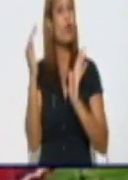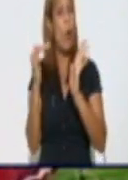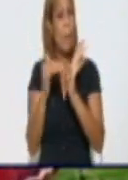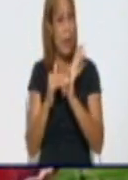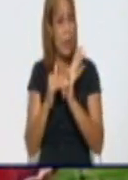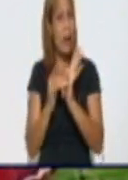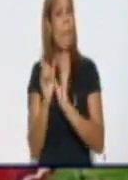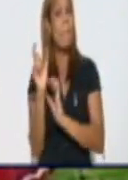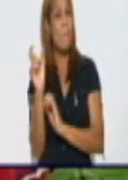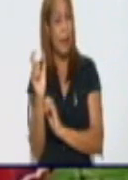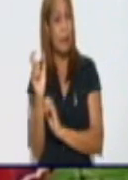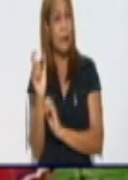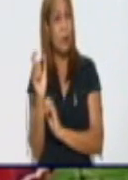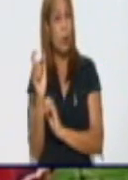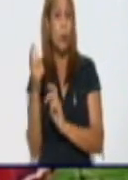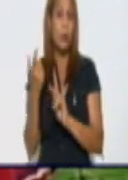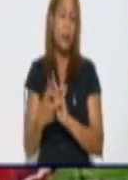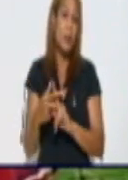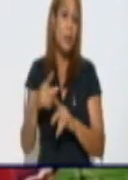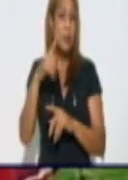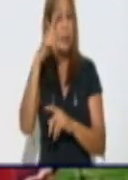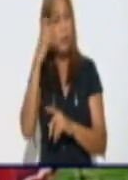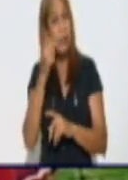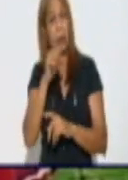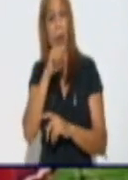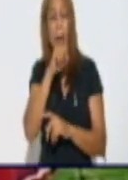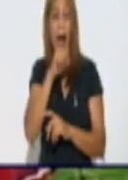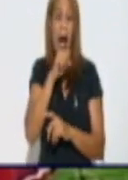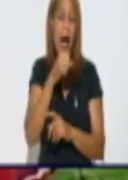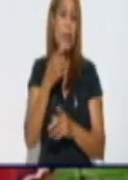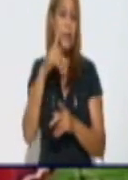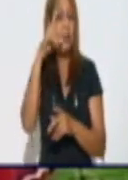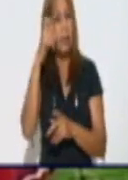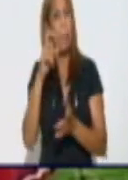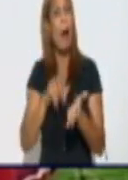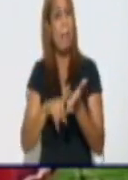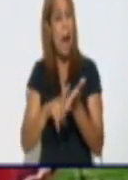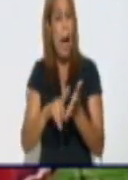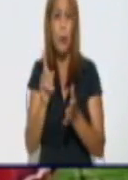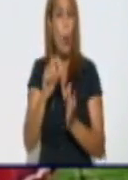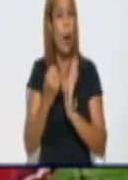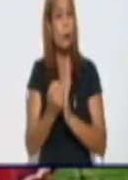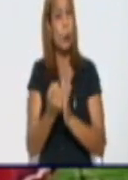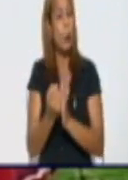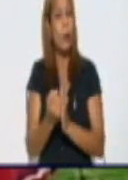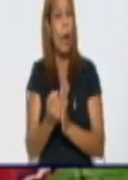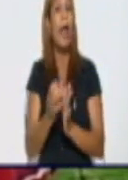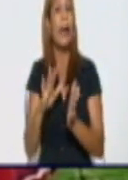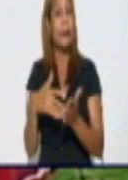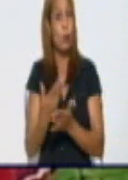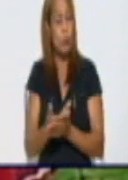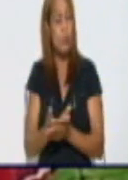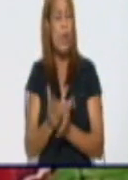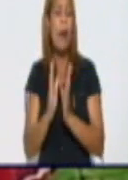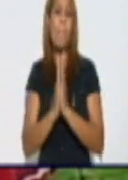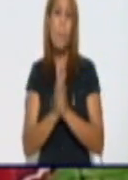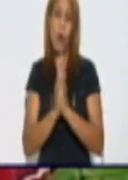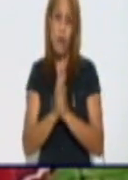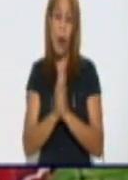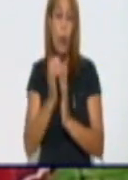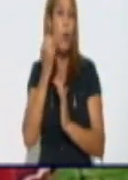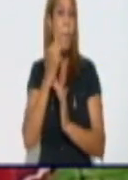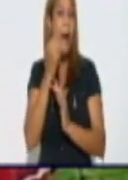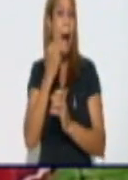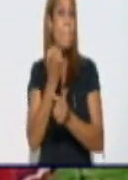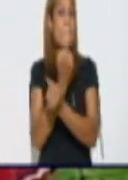papá, y que si están divorciados, y que si la mantención, todo eso sale después a relucir. Y más peligroso que todo